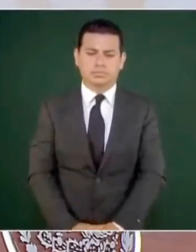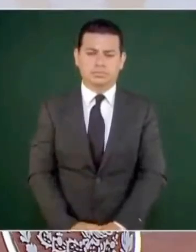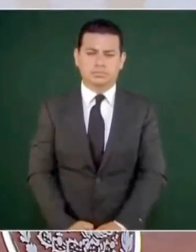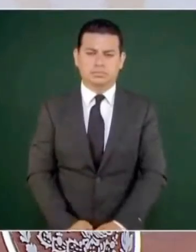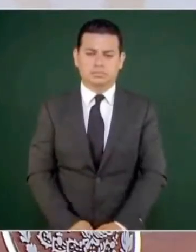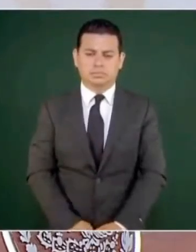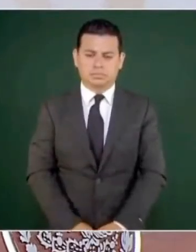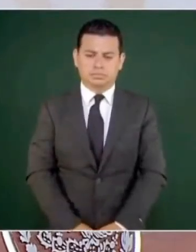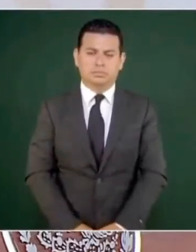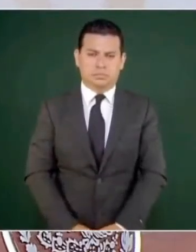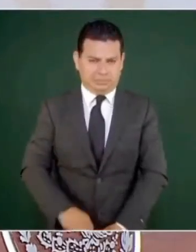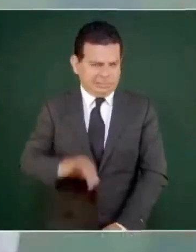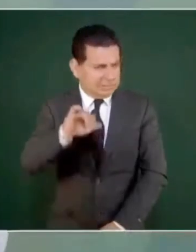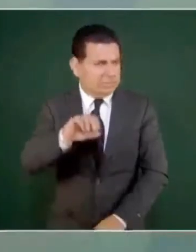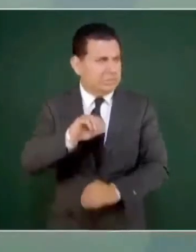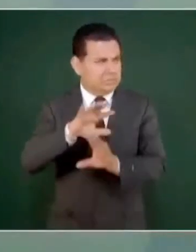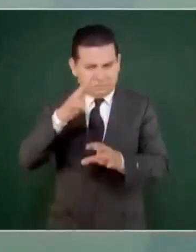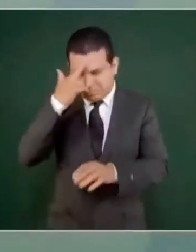Claro,